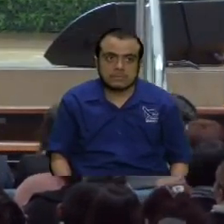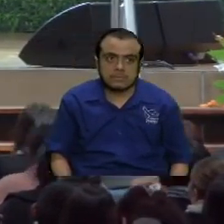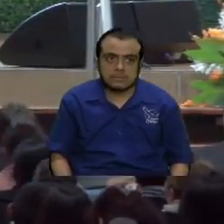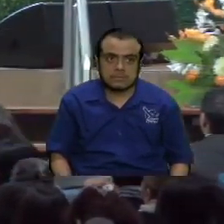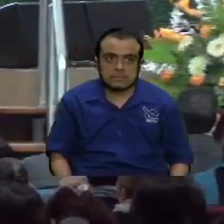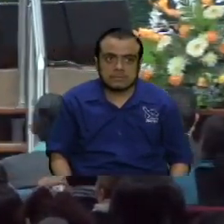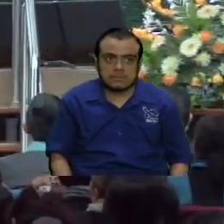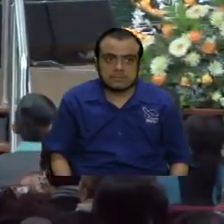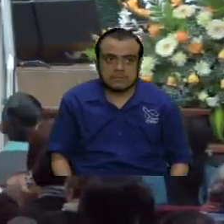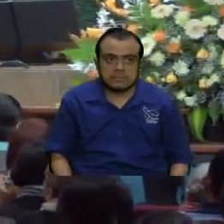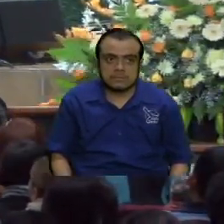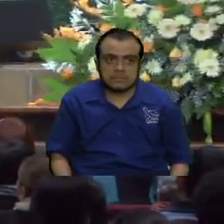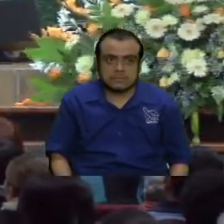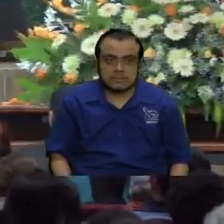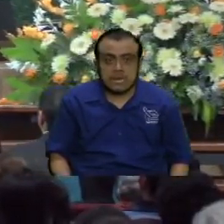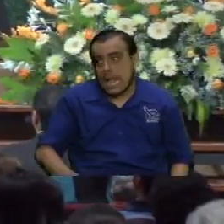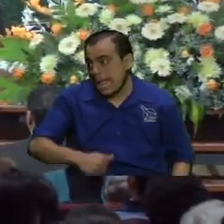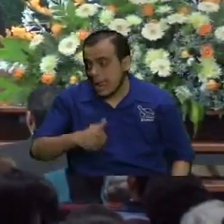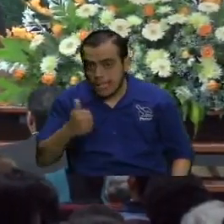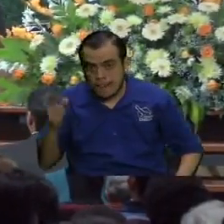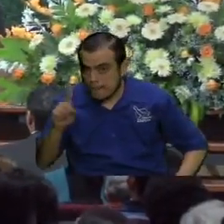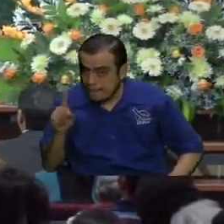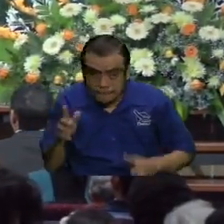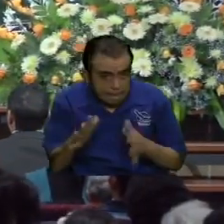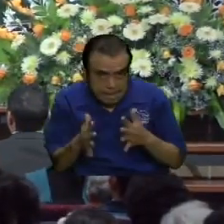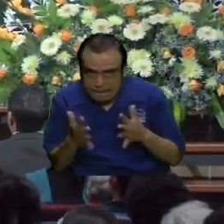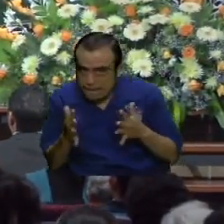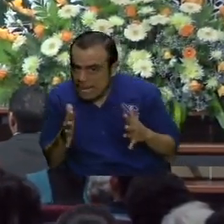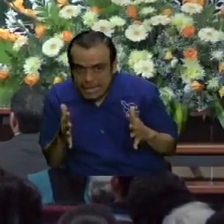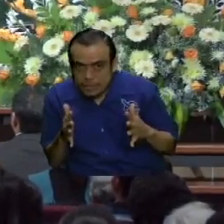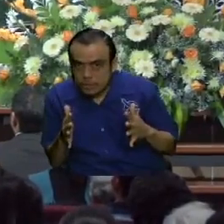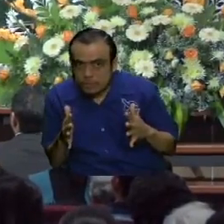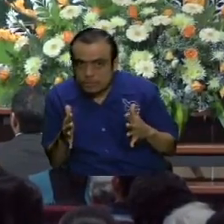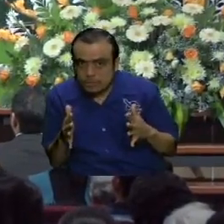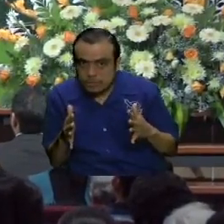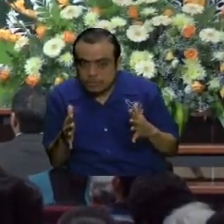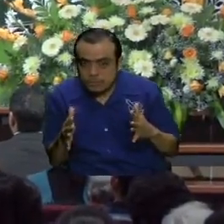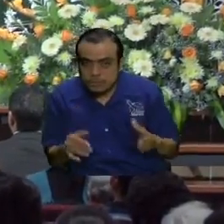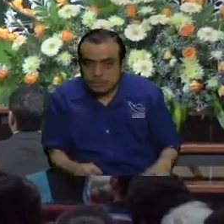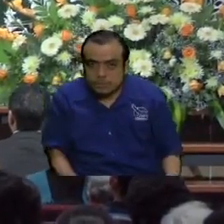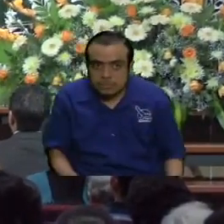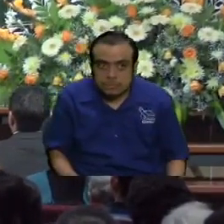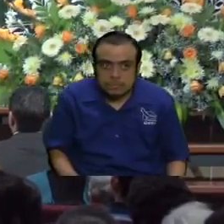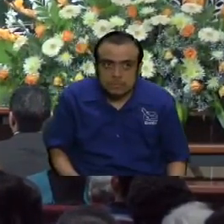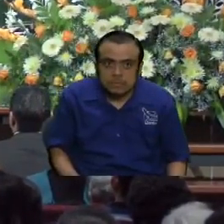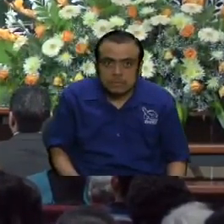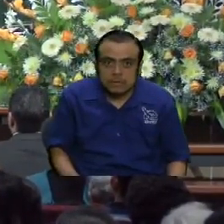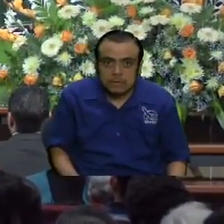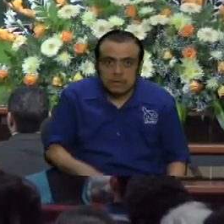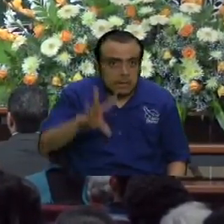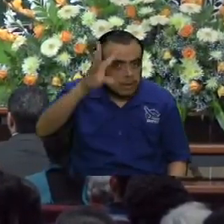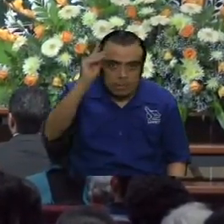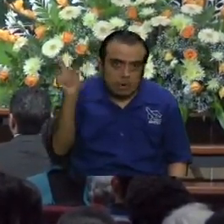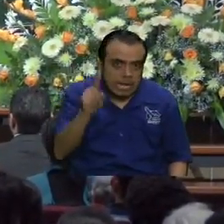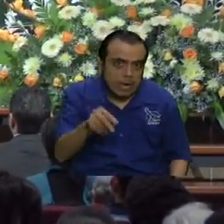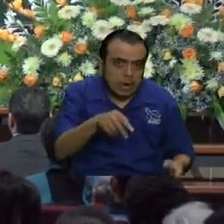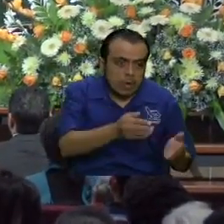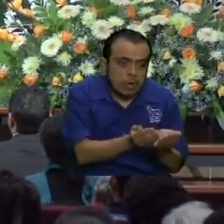A otros no les va a dar miedo porque, porque si lo vemos desde el punto de vista positivo, pues no se bajaron de la barca.